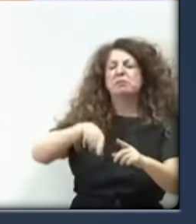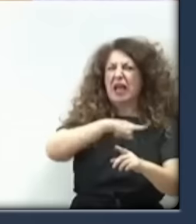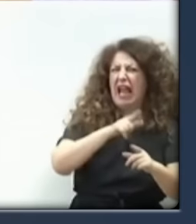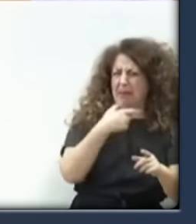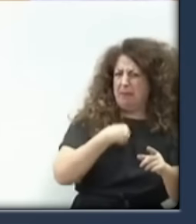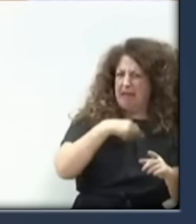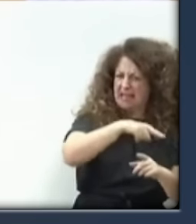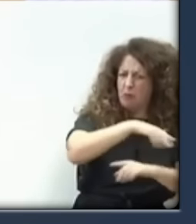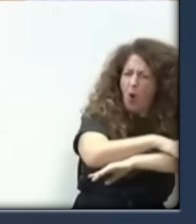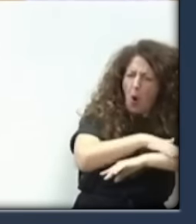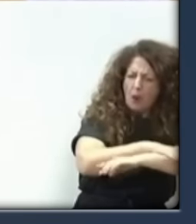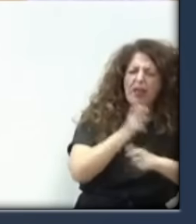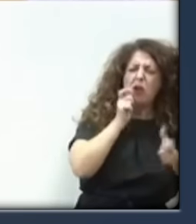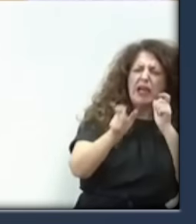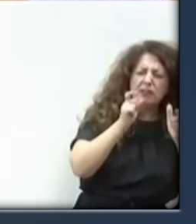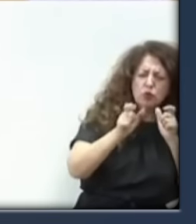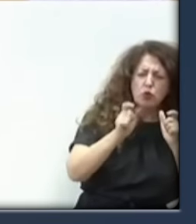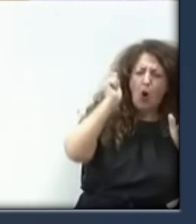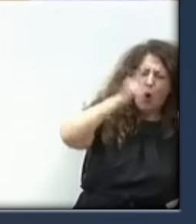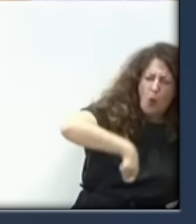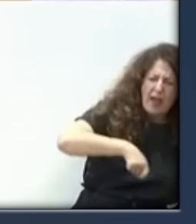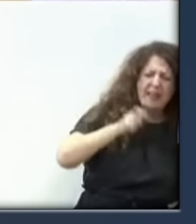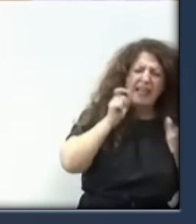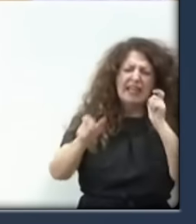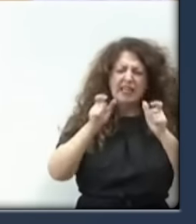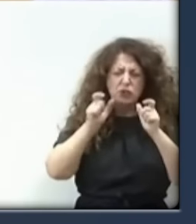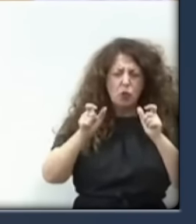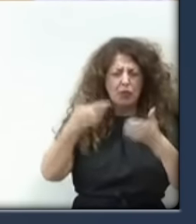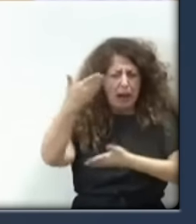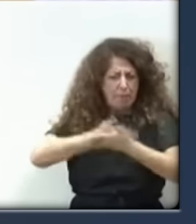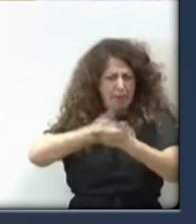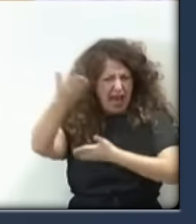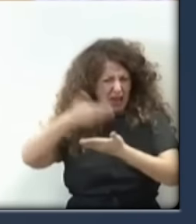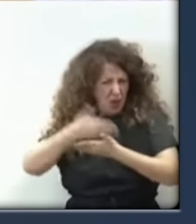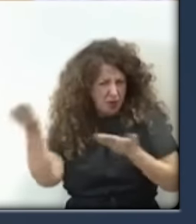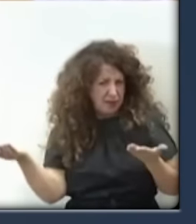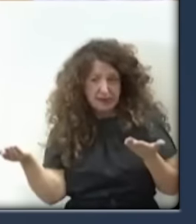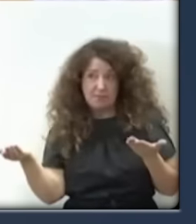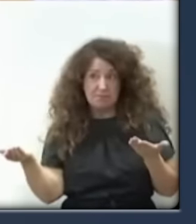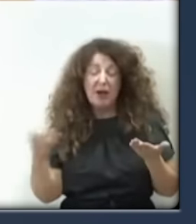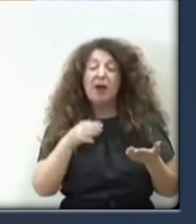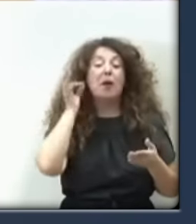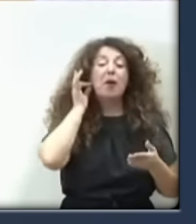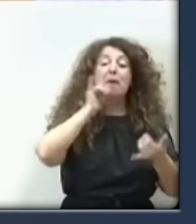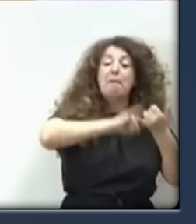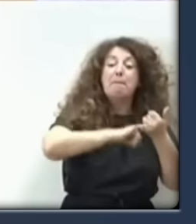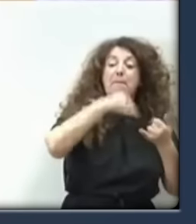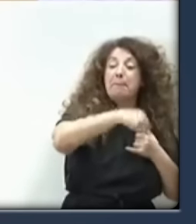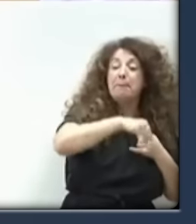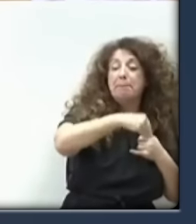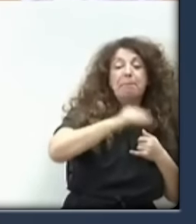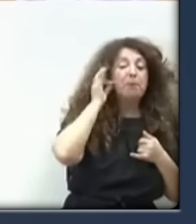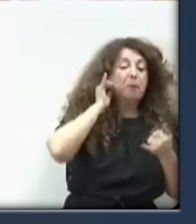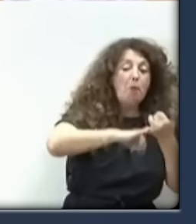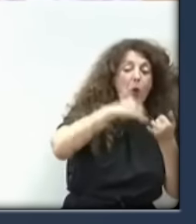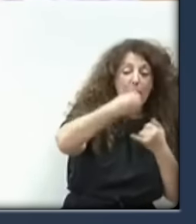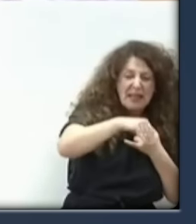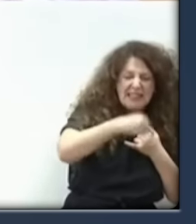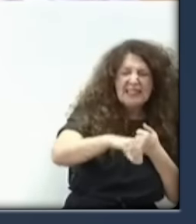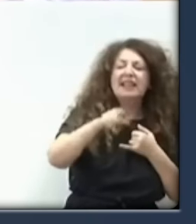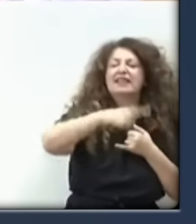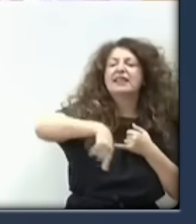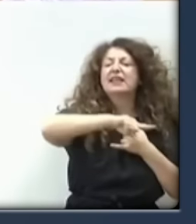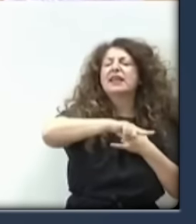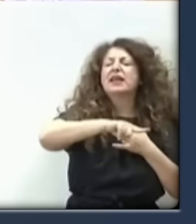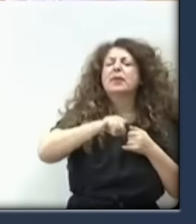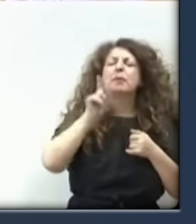periodistas. Y no, Begoña Gómez no es una institución del Estado. Los bulos no los crean ni los periodistas ni los jueces. Y